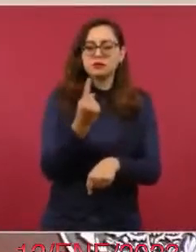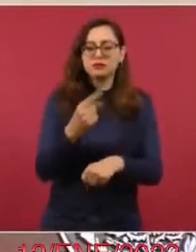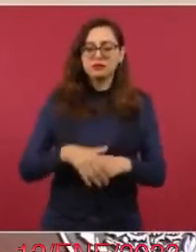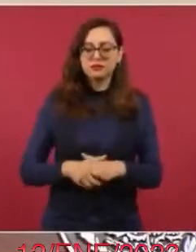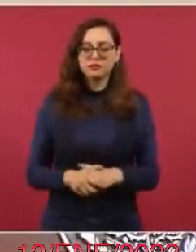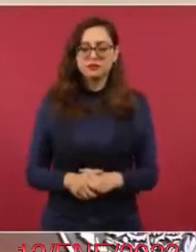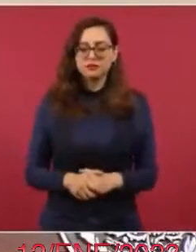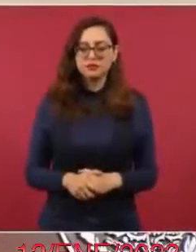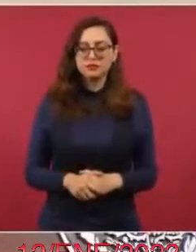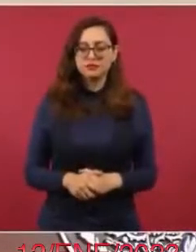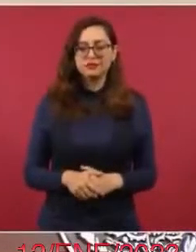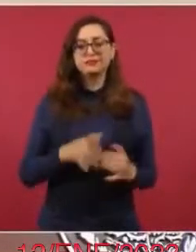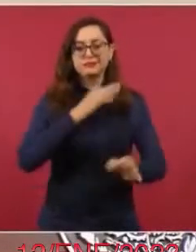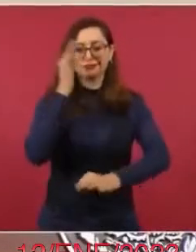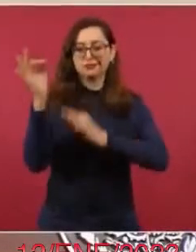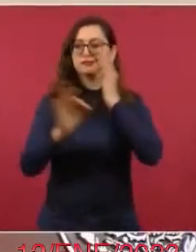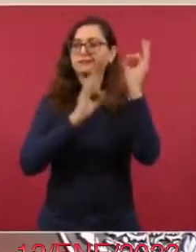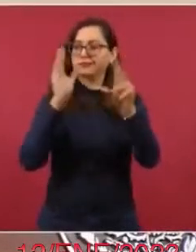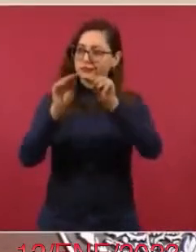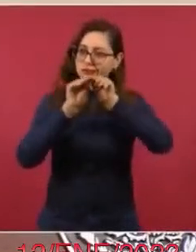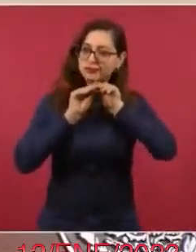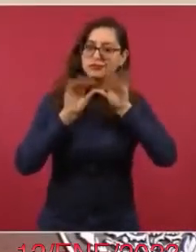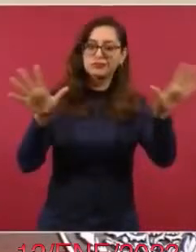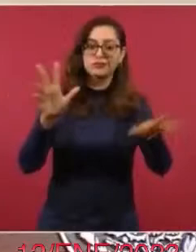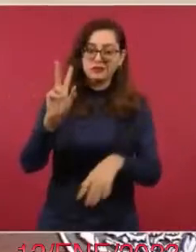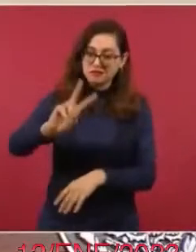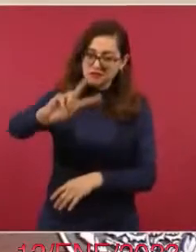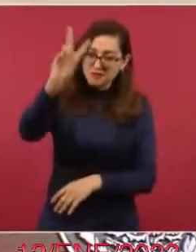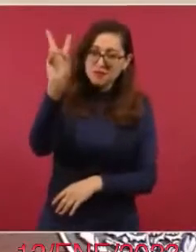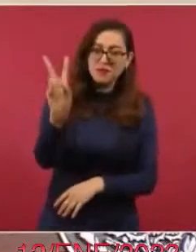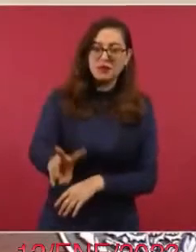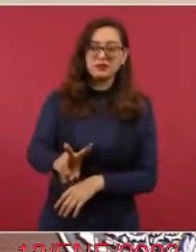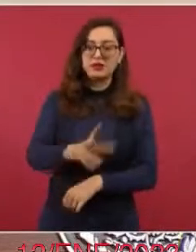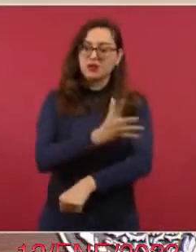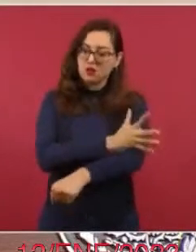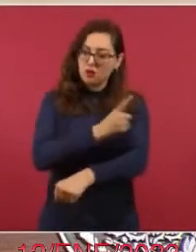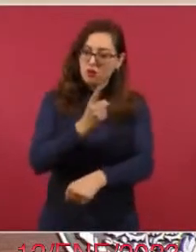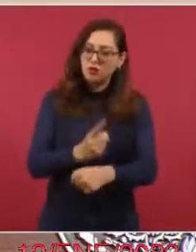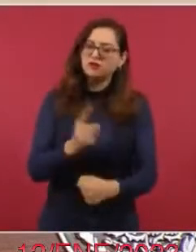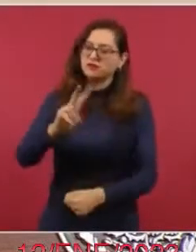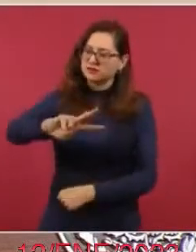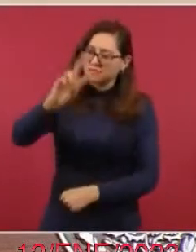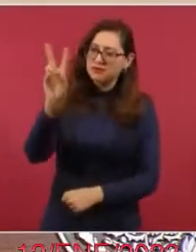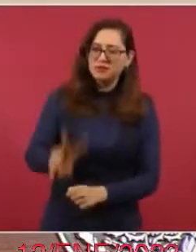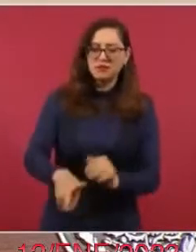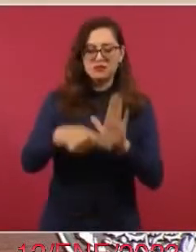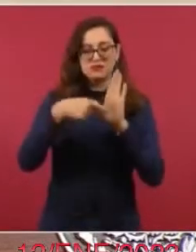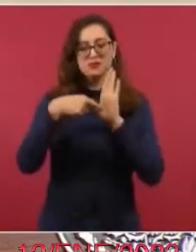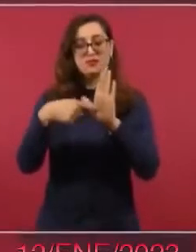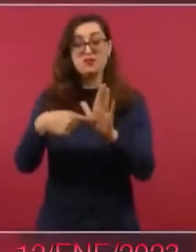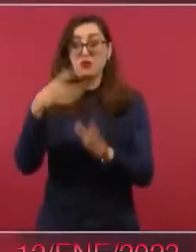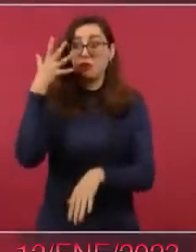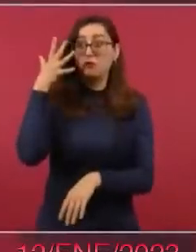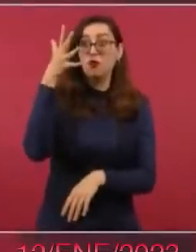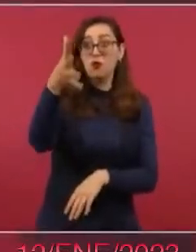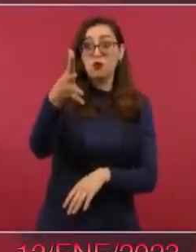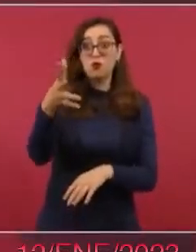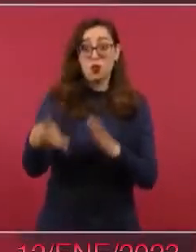para que se conozca la verdad y nunca jamás vuelva a suceder